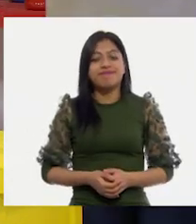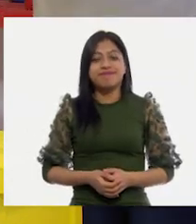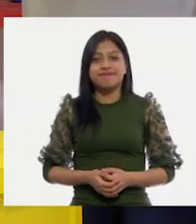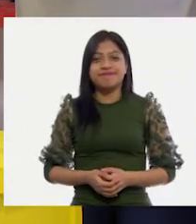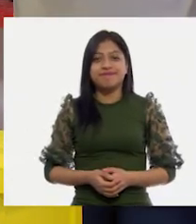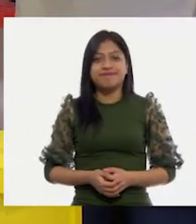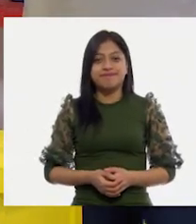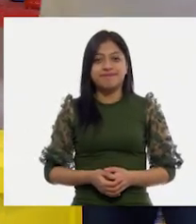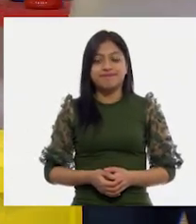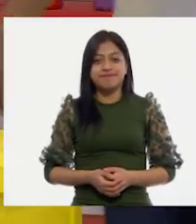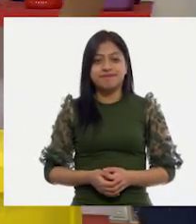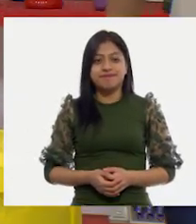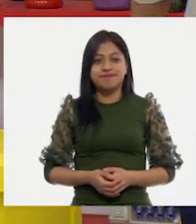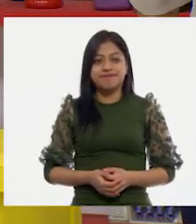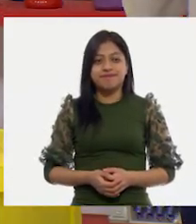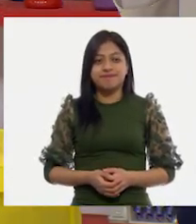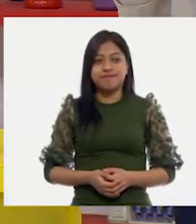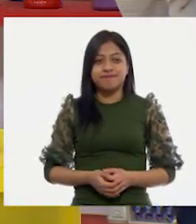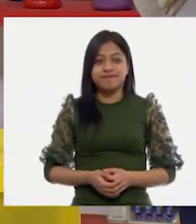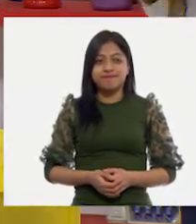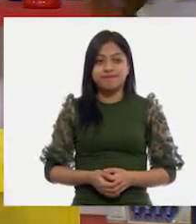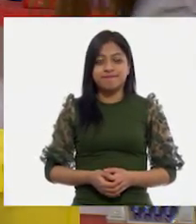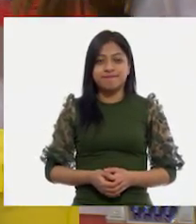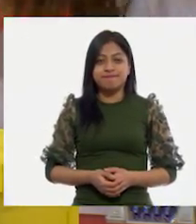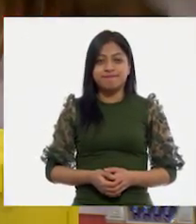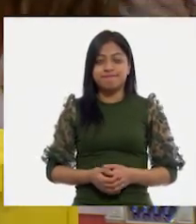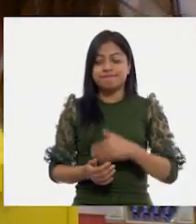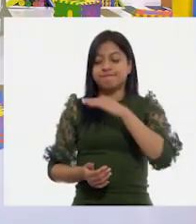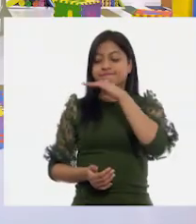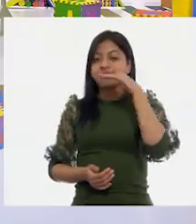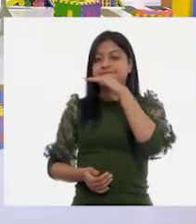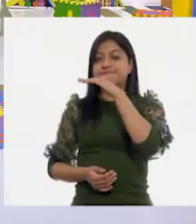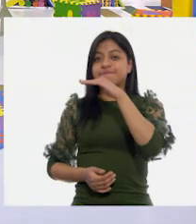Ay, ay, está bajando. Está bajando, está bajando.